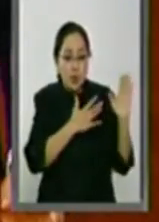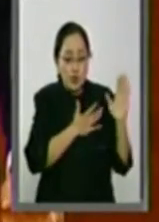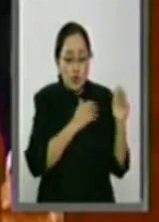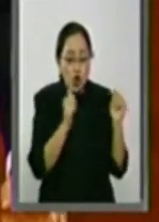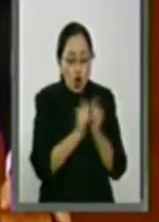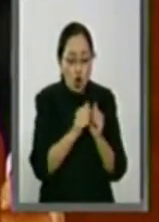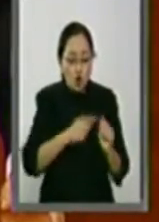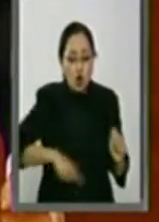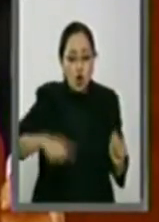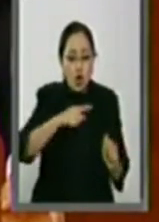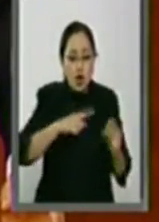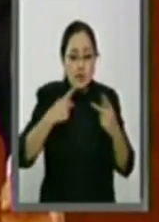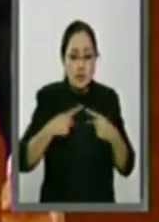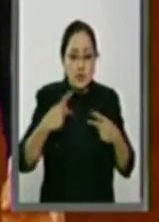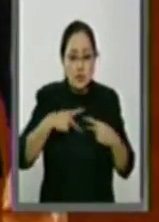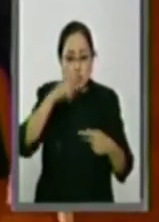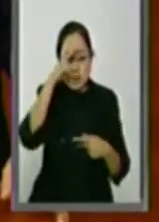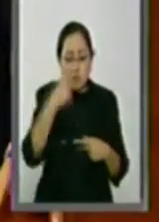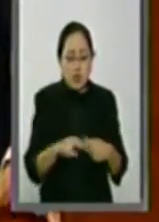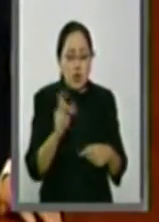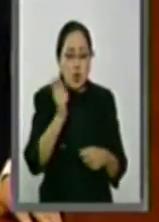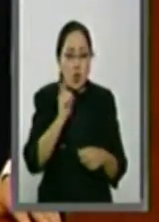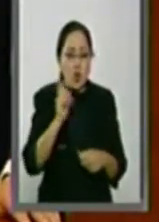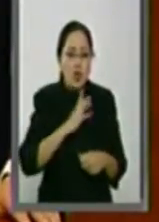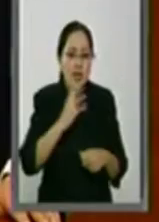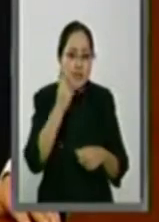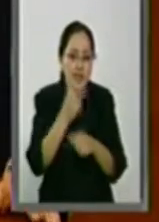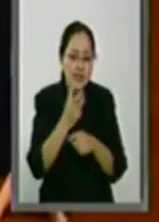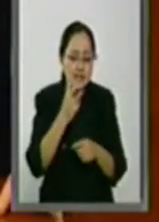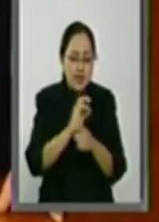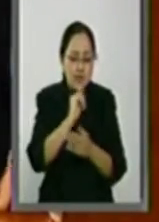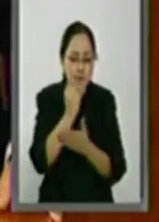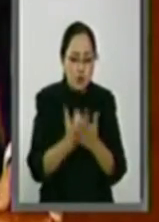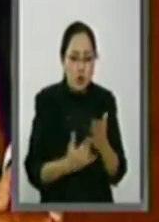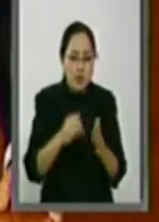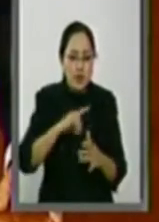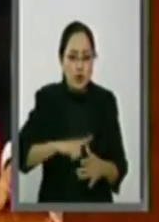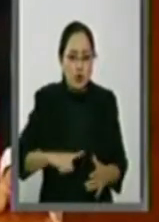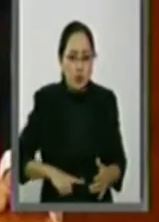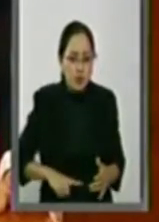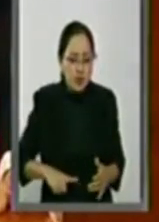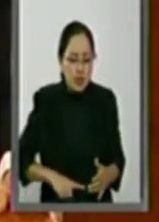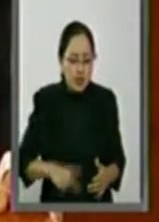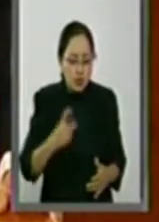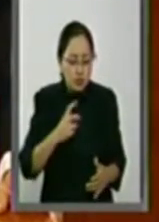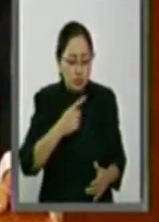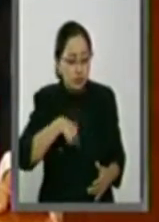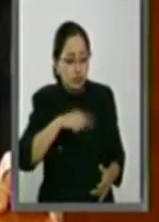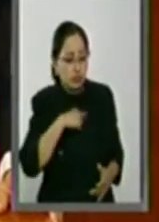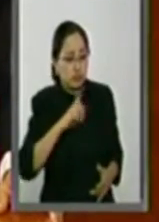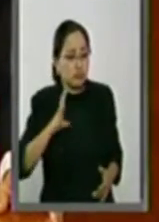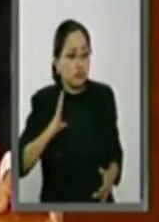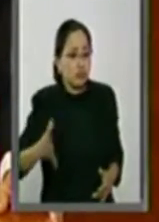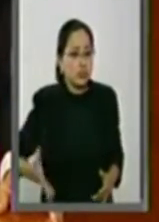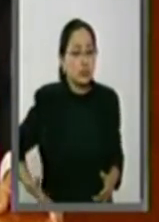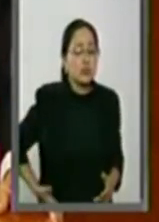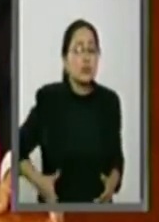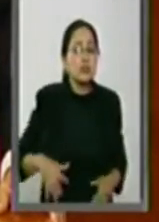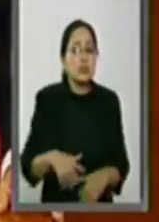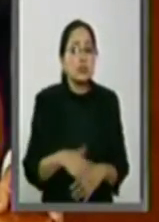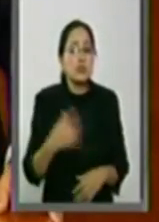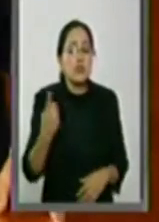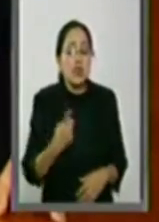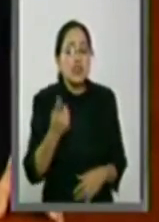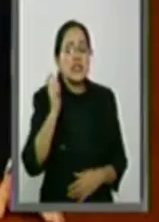México al dar su tercer informe de gobierno. Y eso a nosotros nos enorgullece porque es para